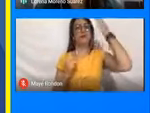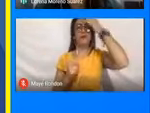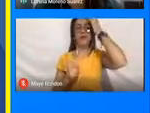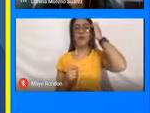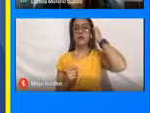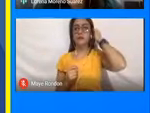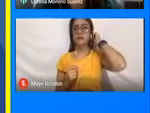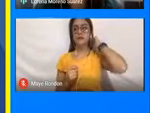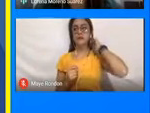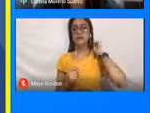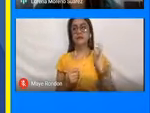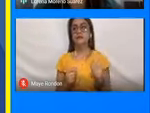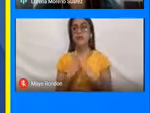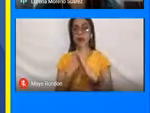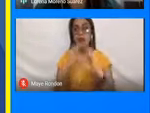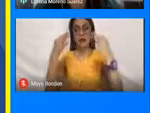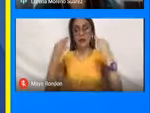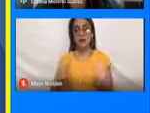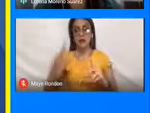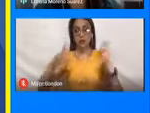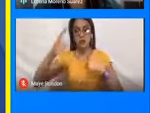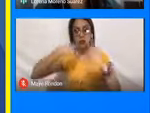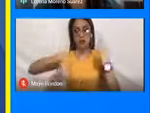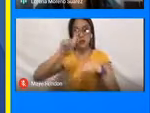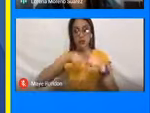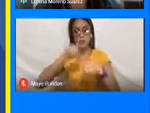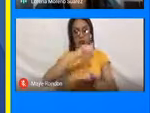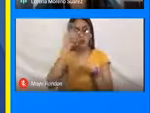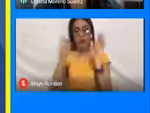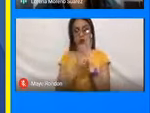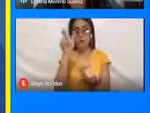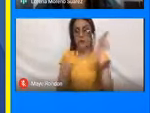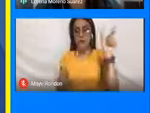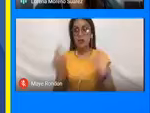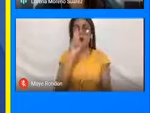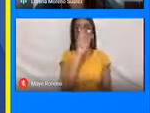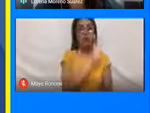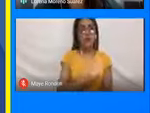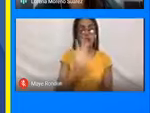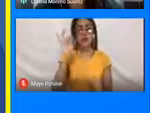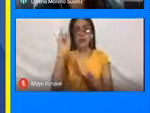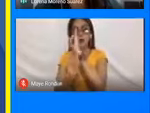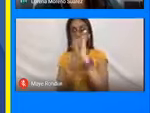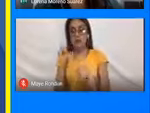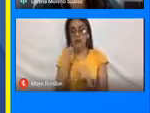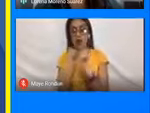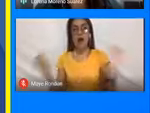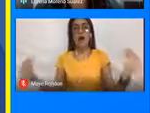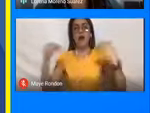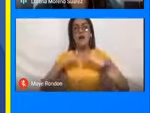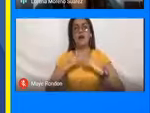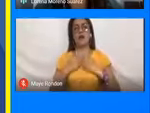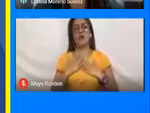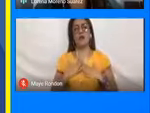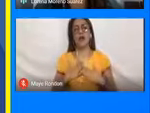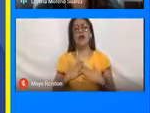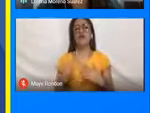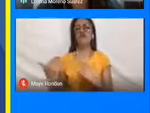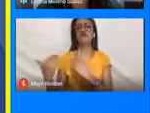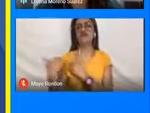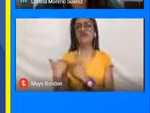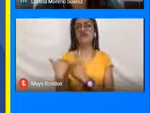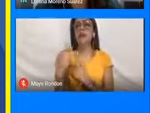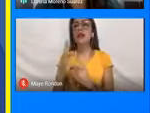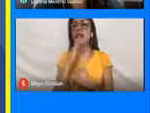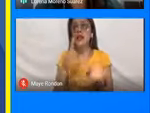Garantizar la seguridad turística e integridad de los turistas nacionales e internacionales es responsabilidad de los